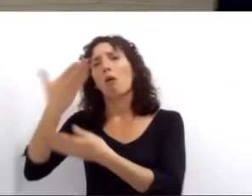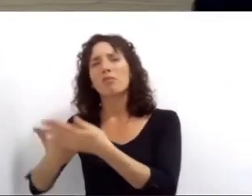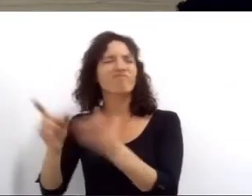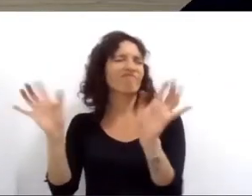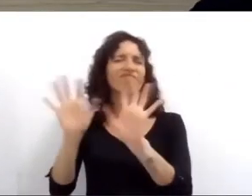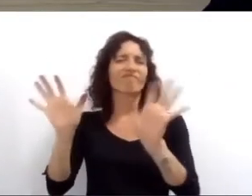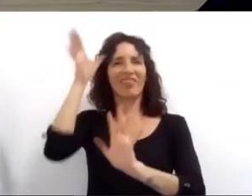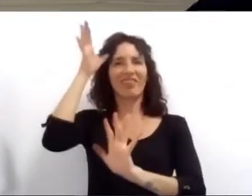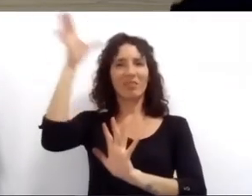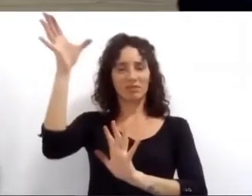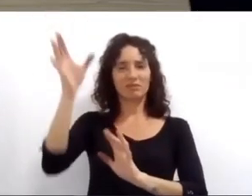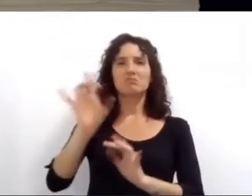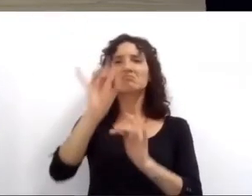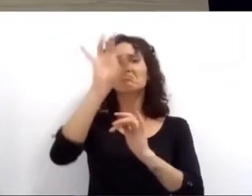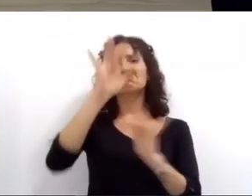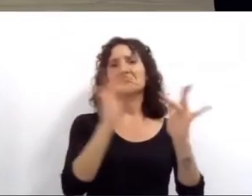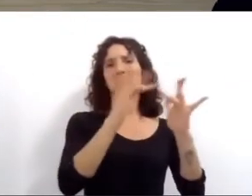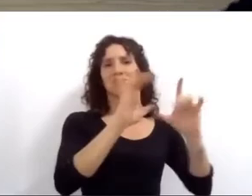antes de terminar